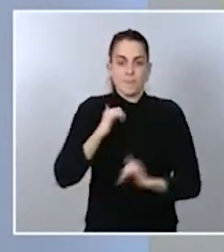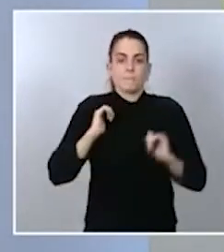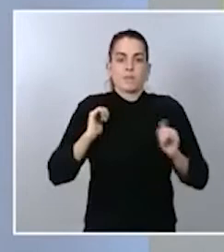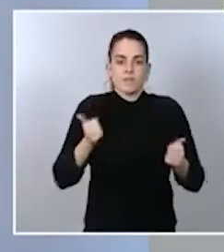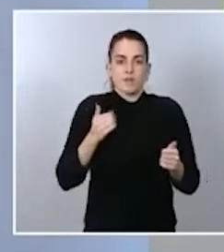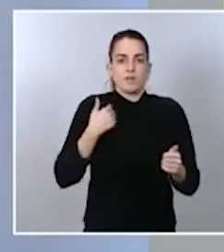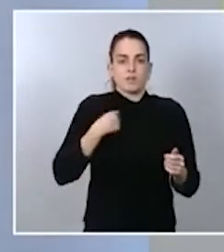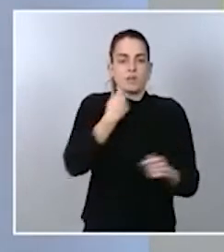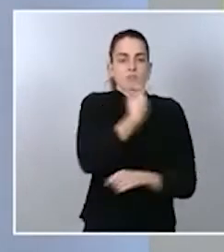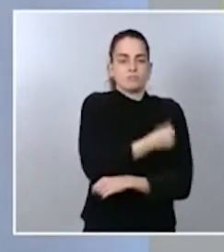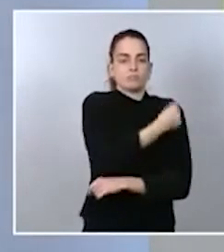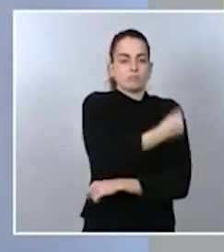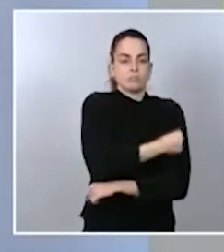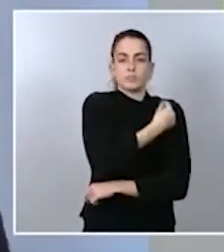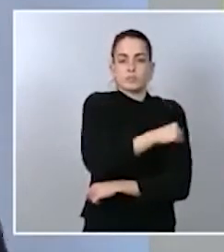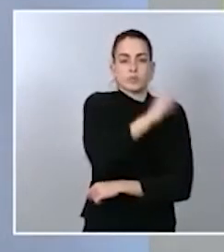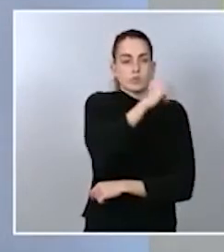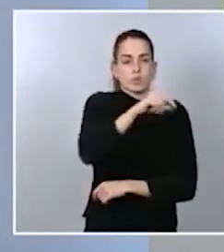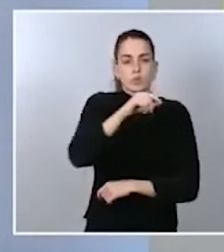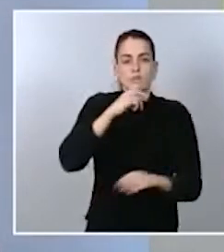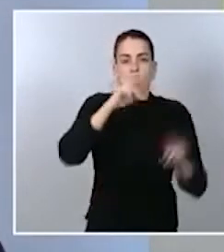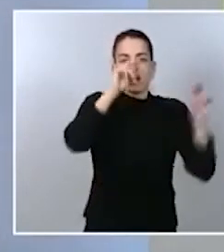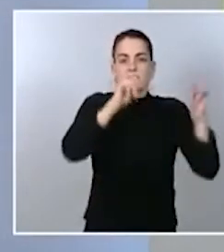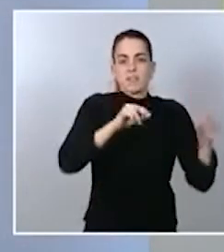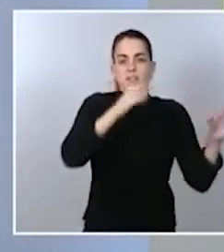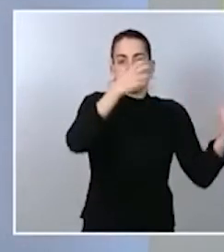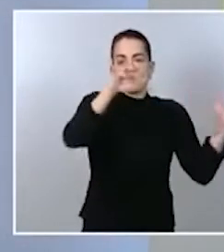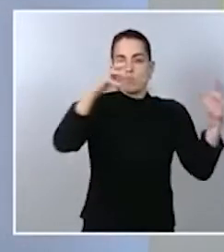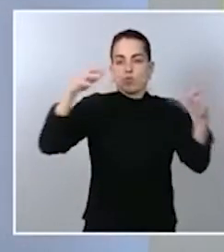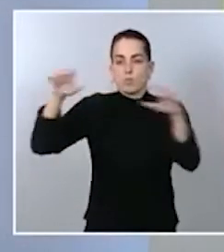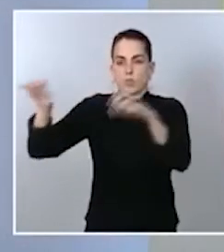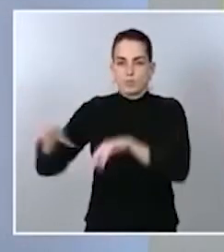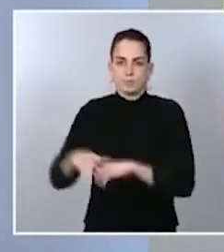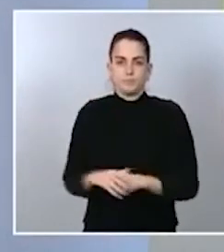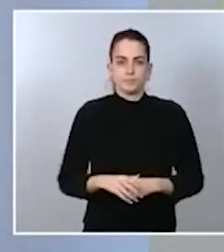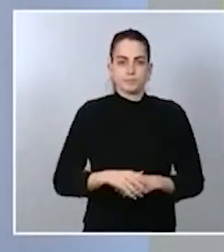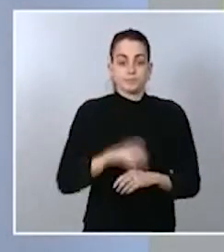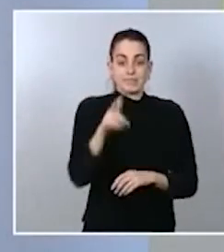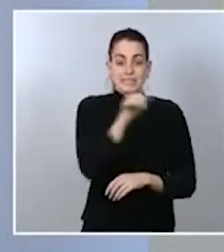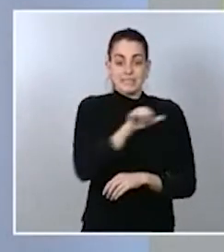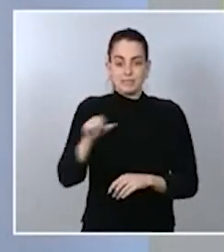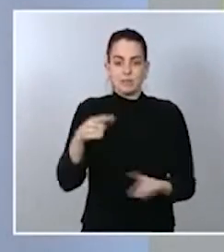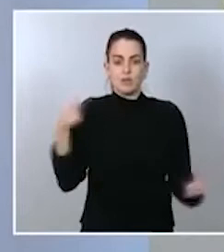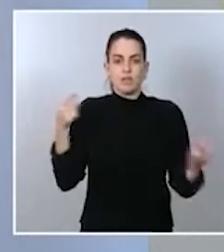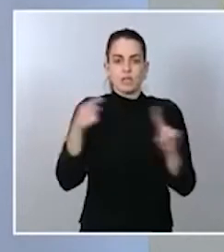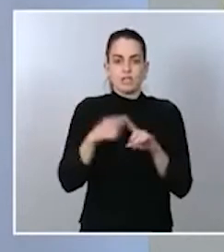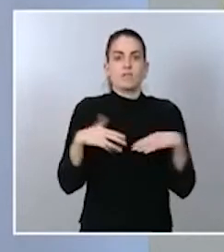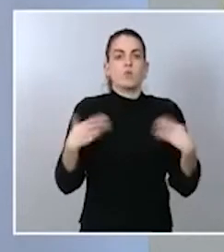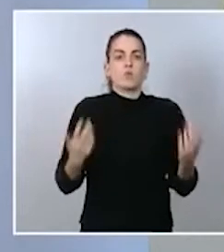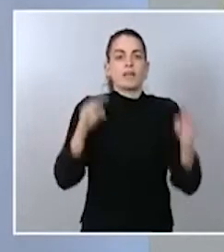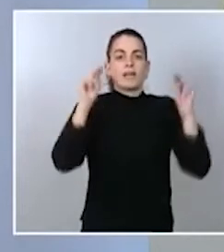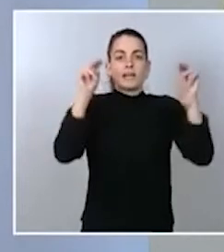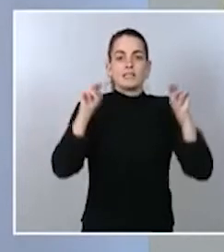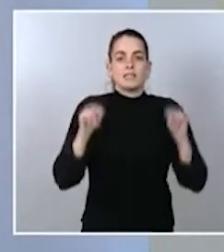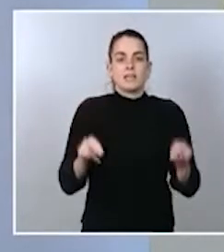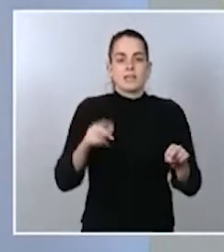segunda dosis a todas las residencias de mayores. Insisto el objetivo esta semana es que todas las residencias de mayores